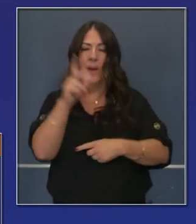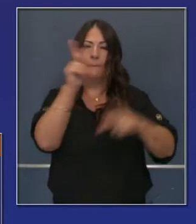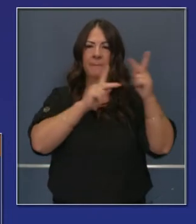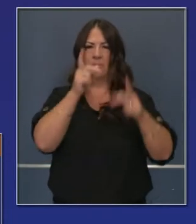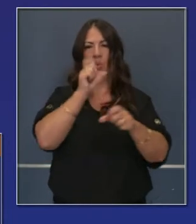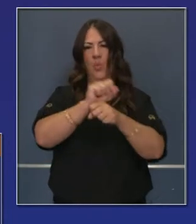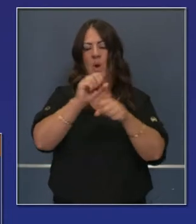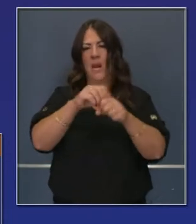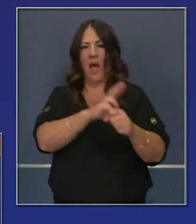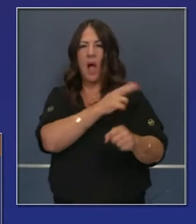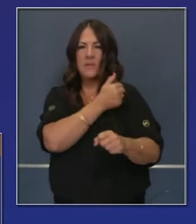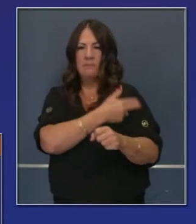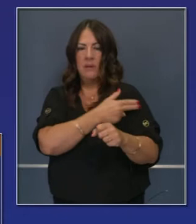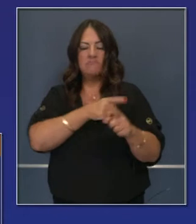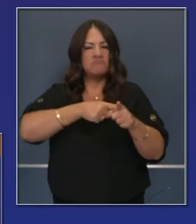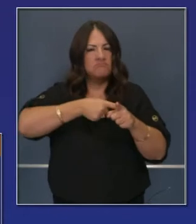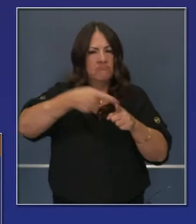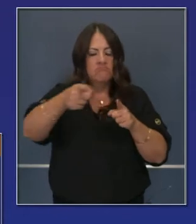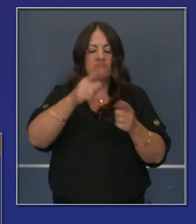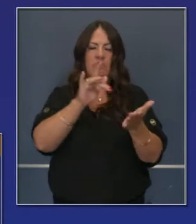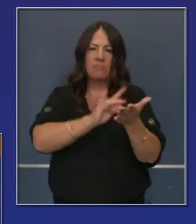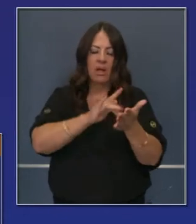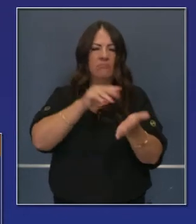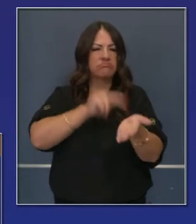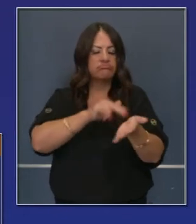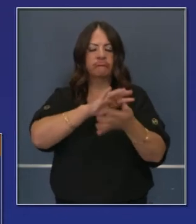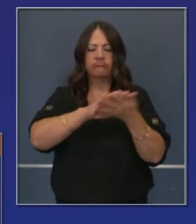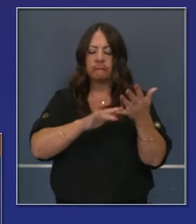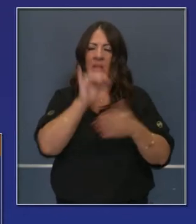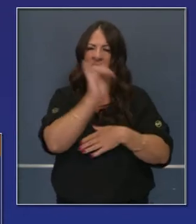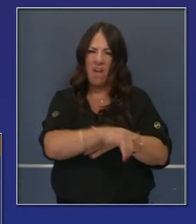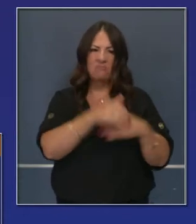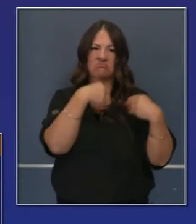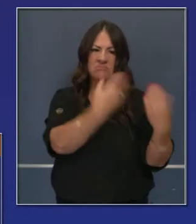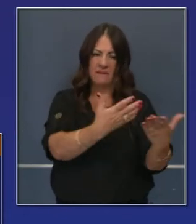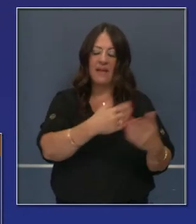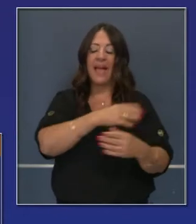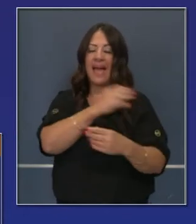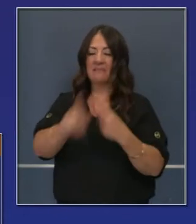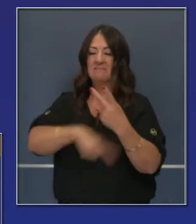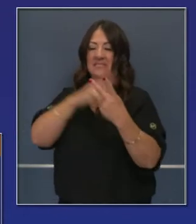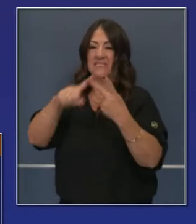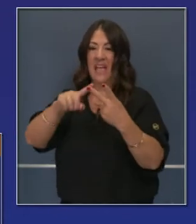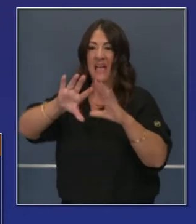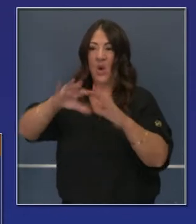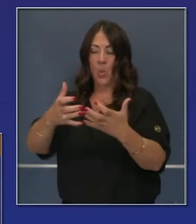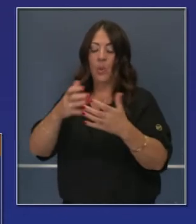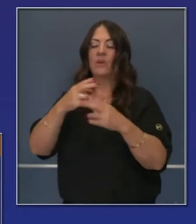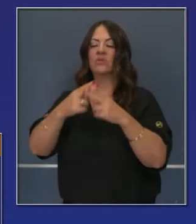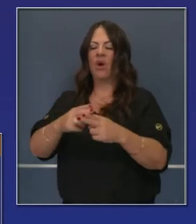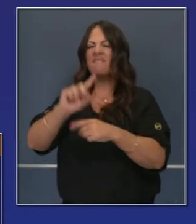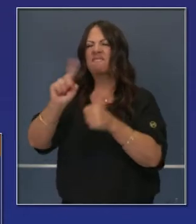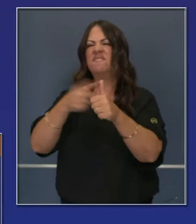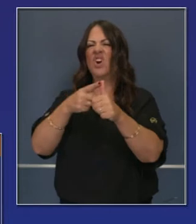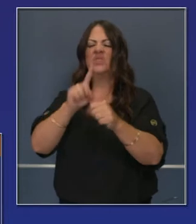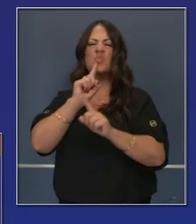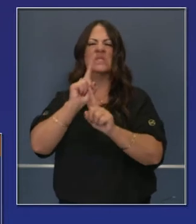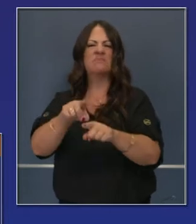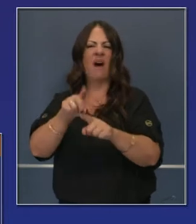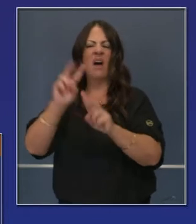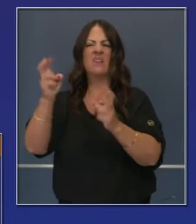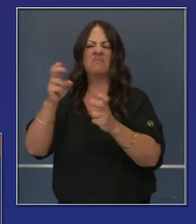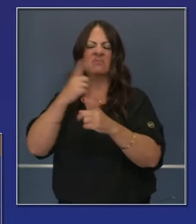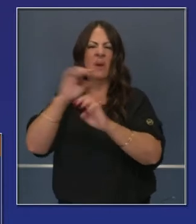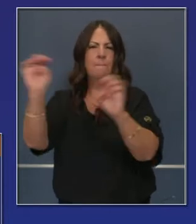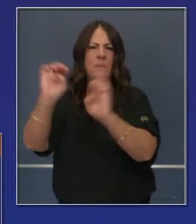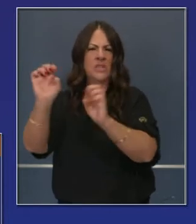esenciales y socorristas. De acuerdo a esa primera fase limitada y ya les daré una idea de